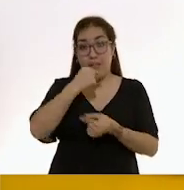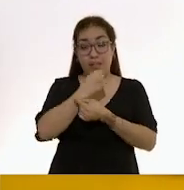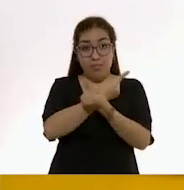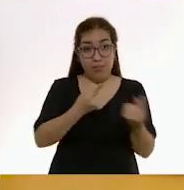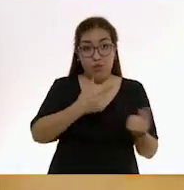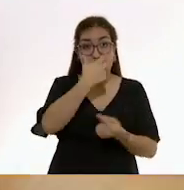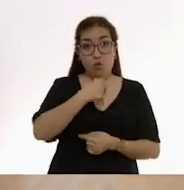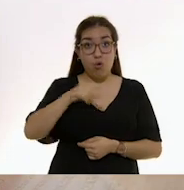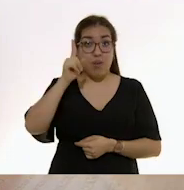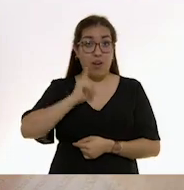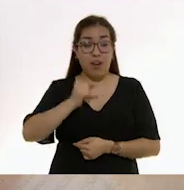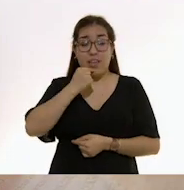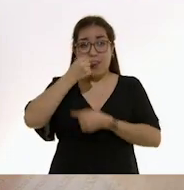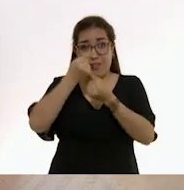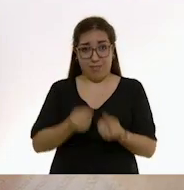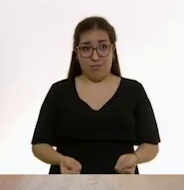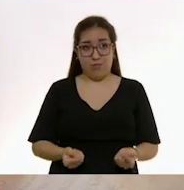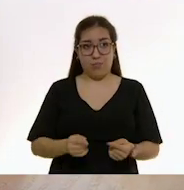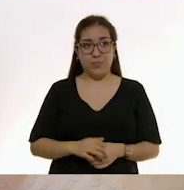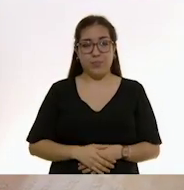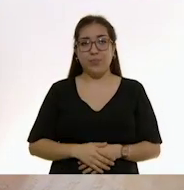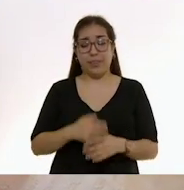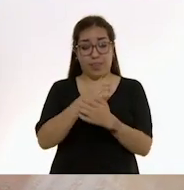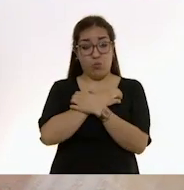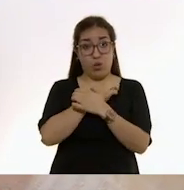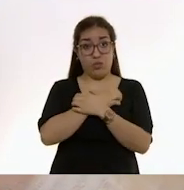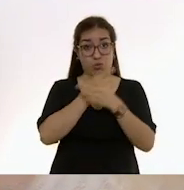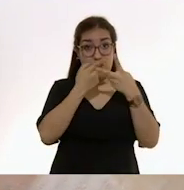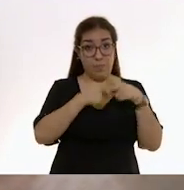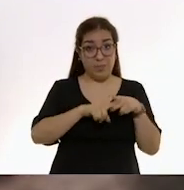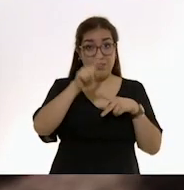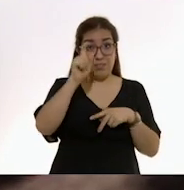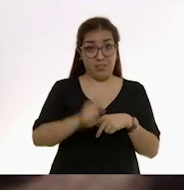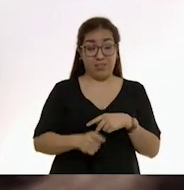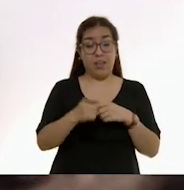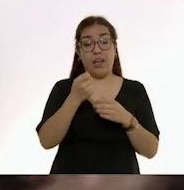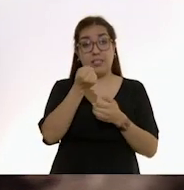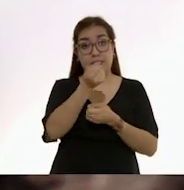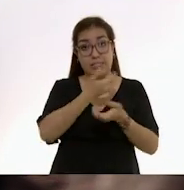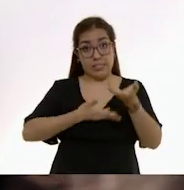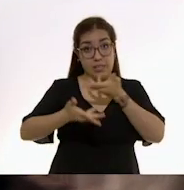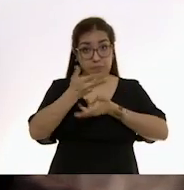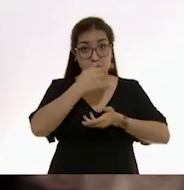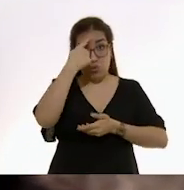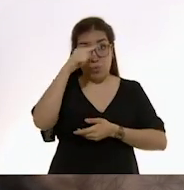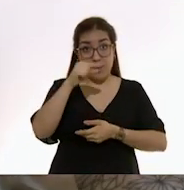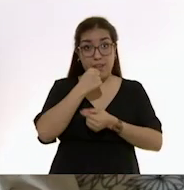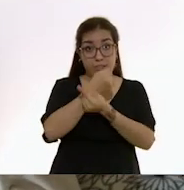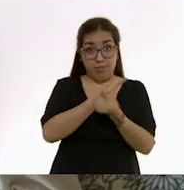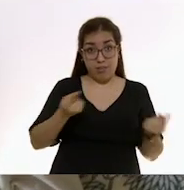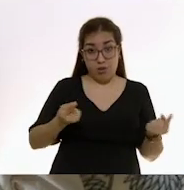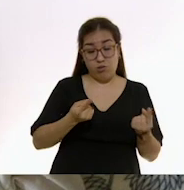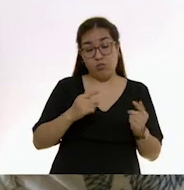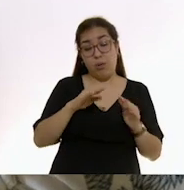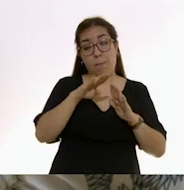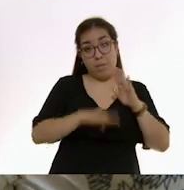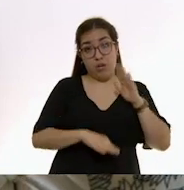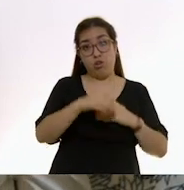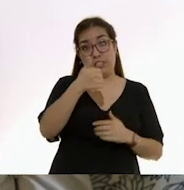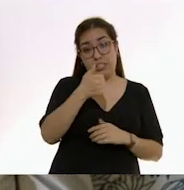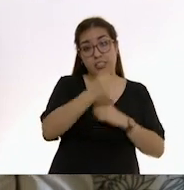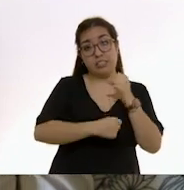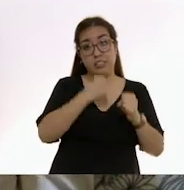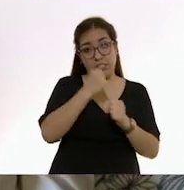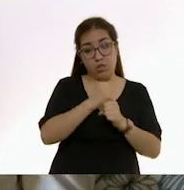de los niños más pequeños. La Educación Inicial es el servicio educativo que se brinda a niñas y niños menores de 6 años de edad